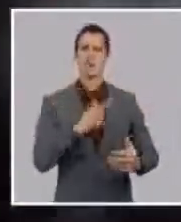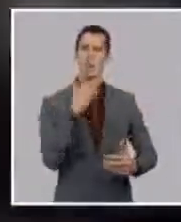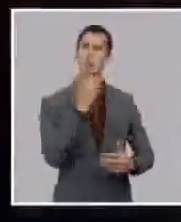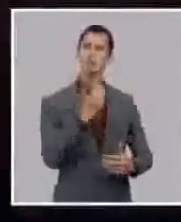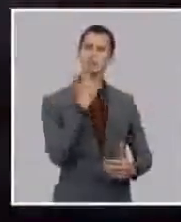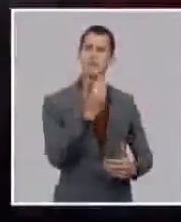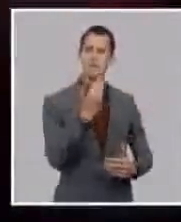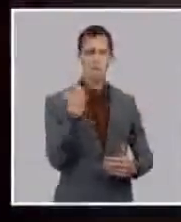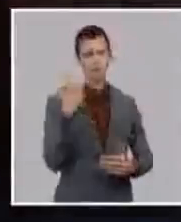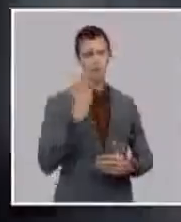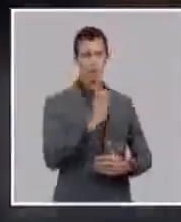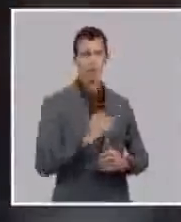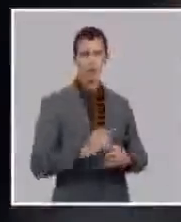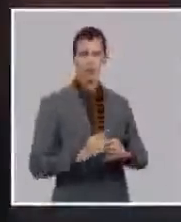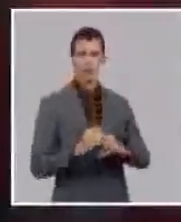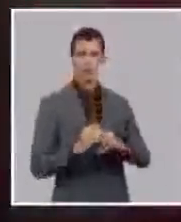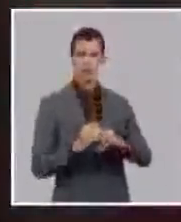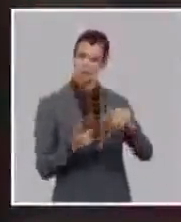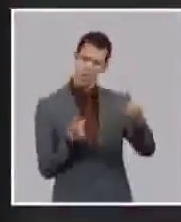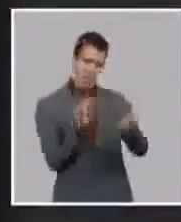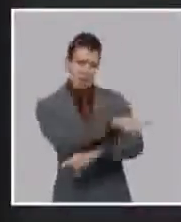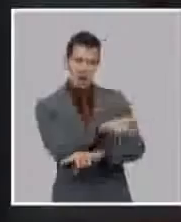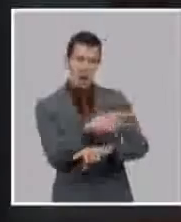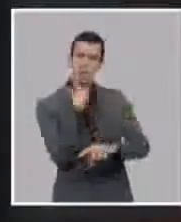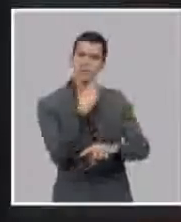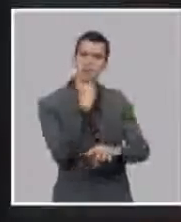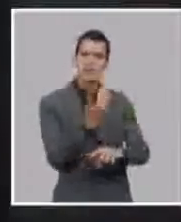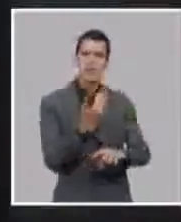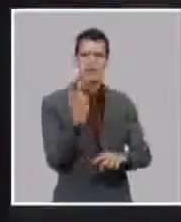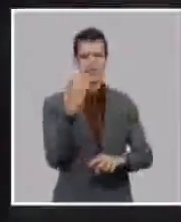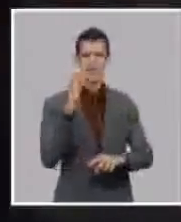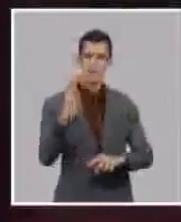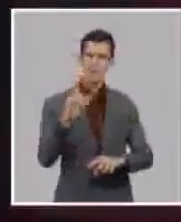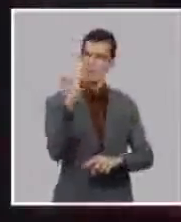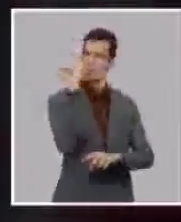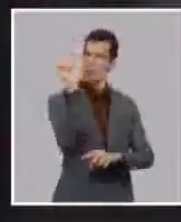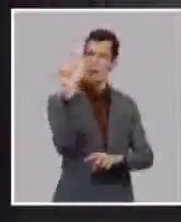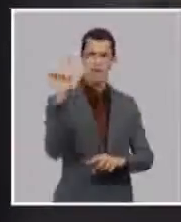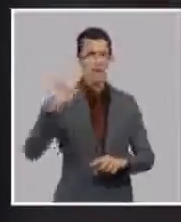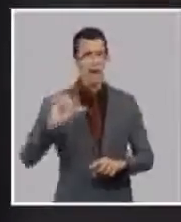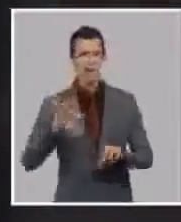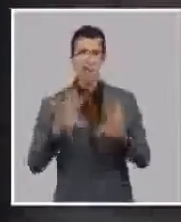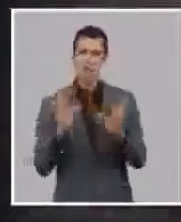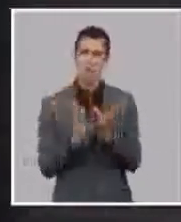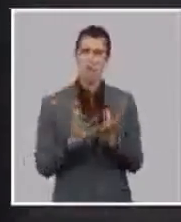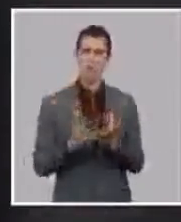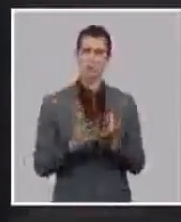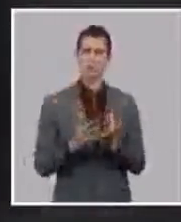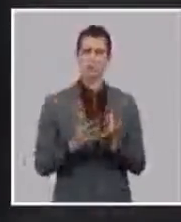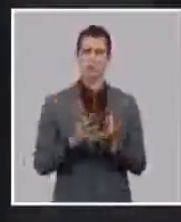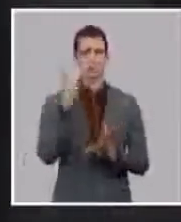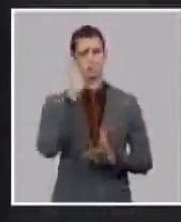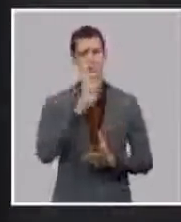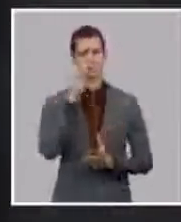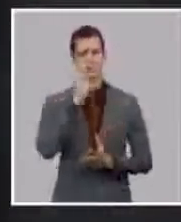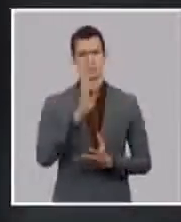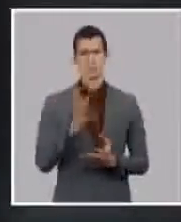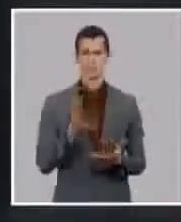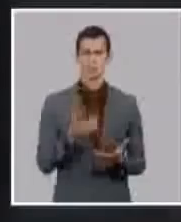fuerzas del orden vulgaridad y eso la acera también los sentimientos